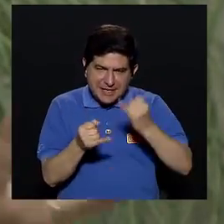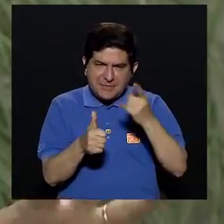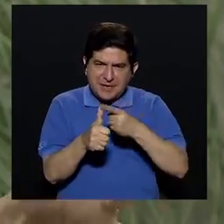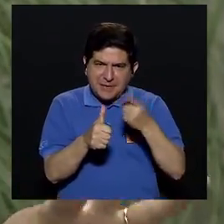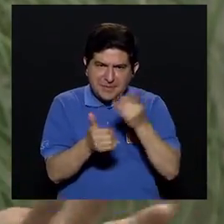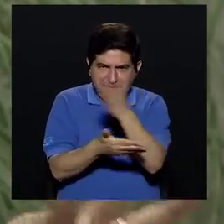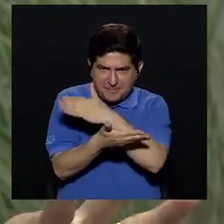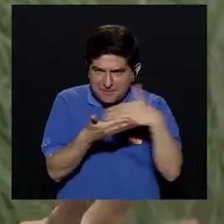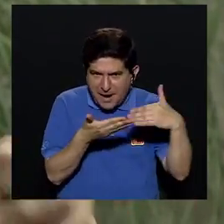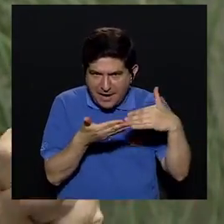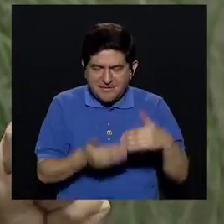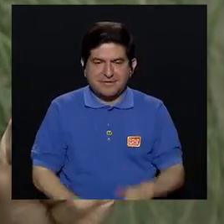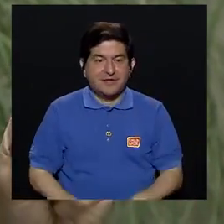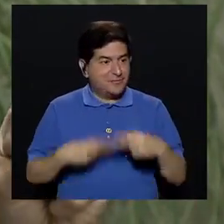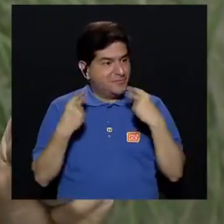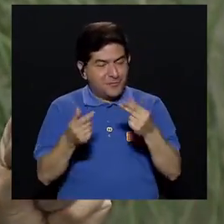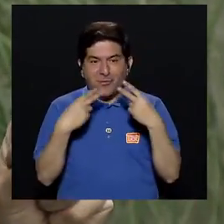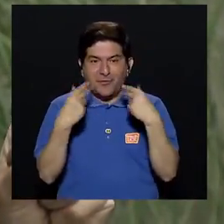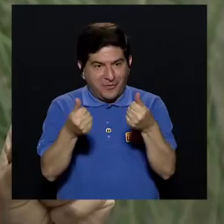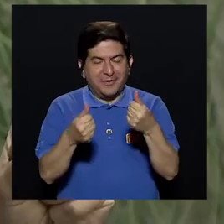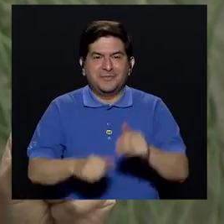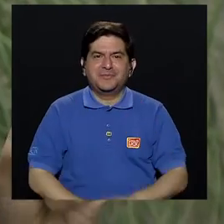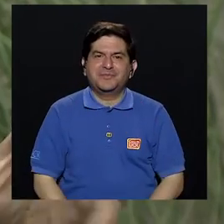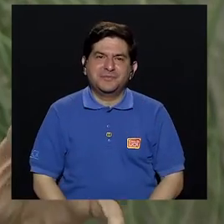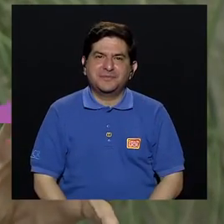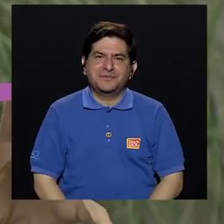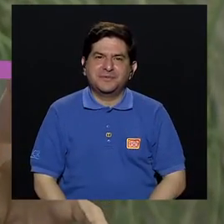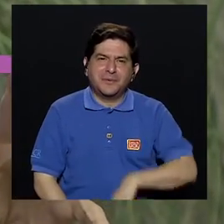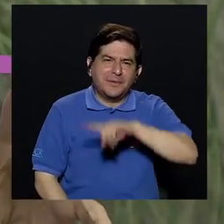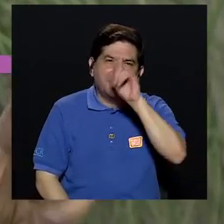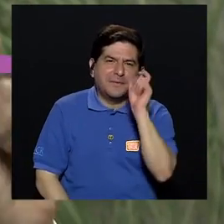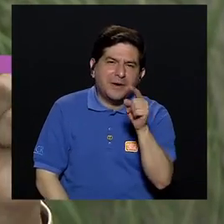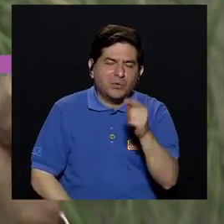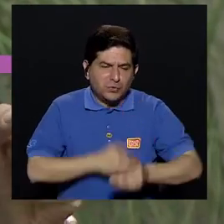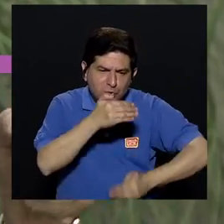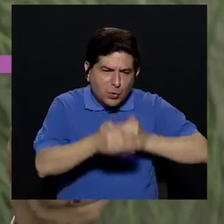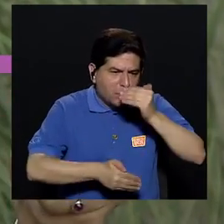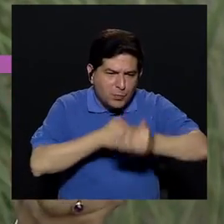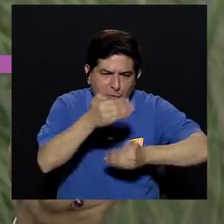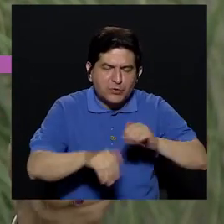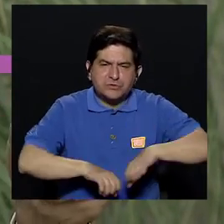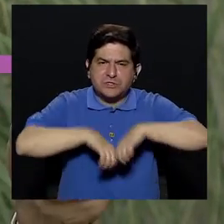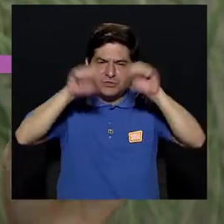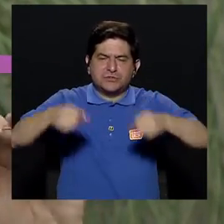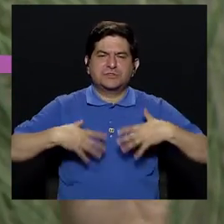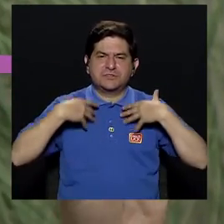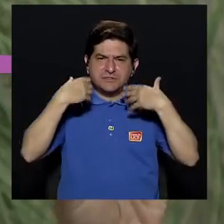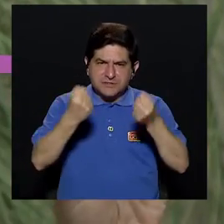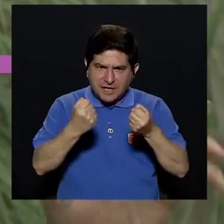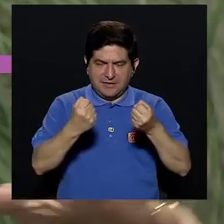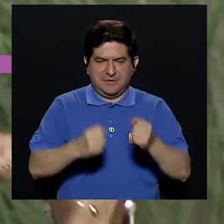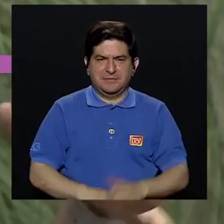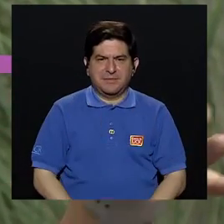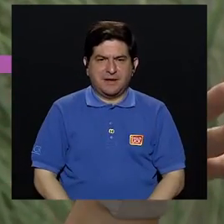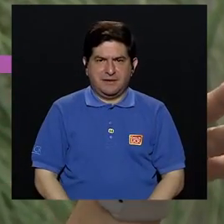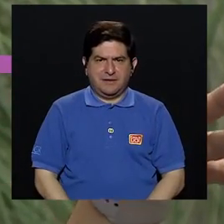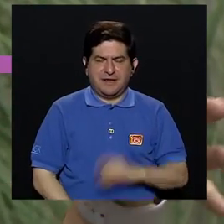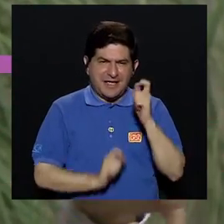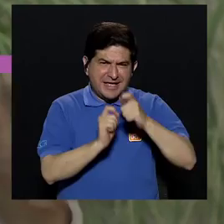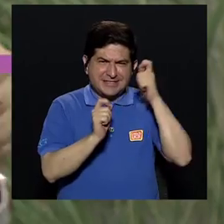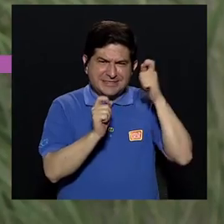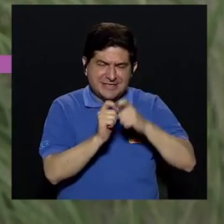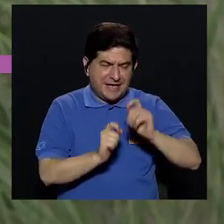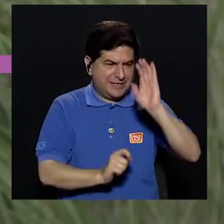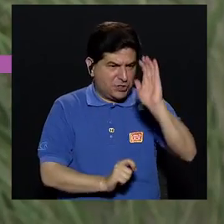cerrar este primer bloque que se nos ha ido bastante rápido, ¿cuáles son los procedimientos que tiene el sistema de salud rápidamente, el protocolo?